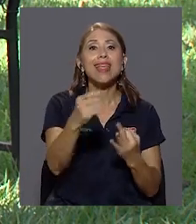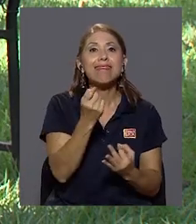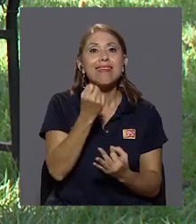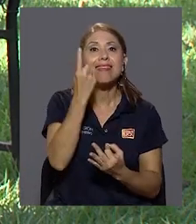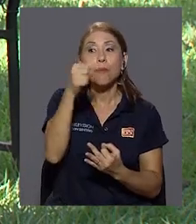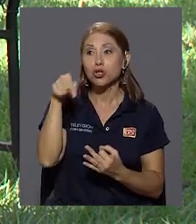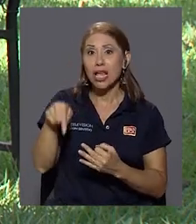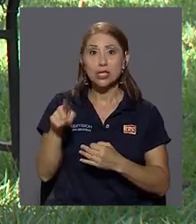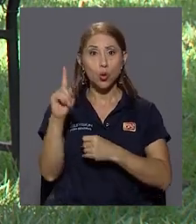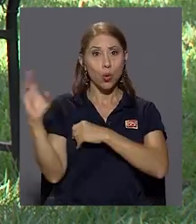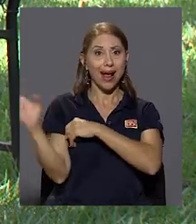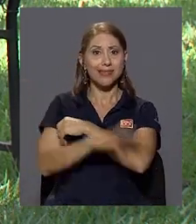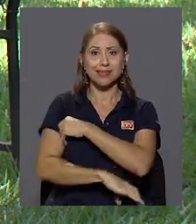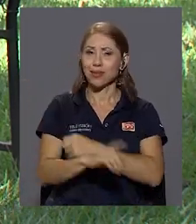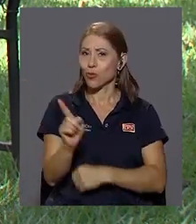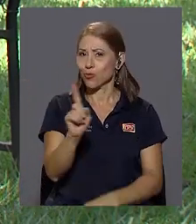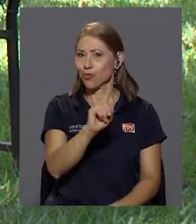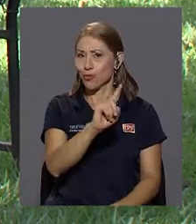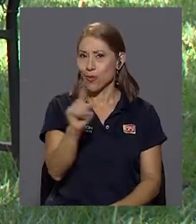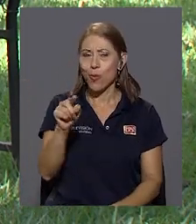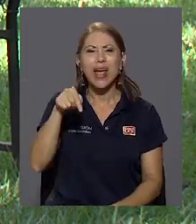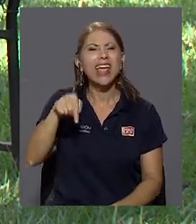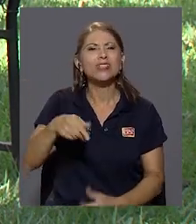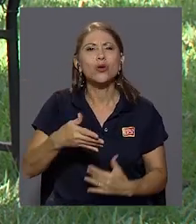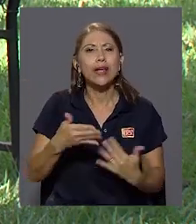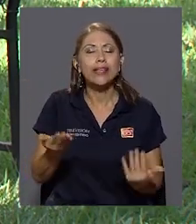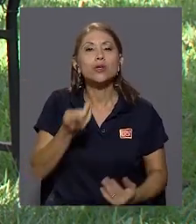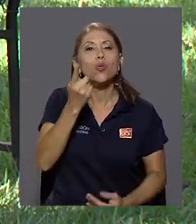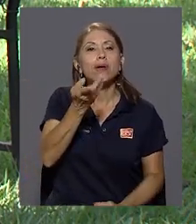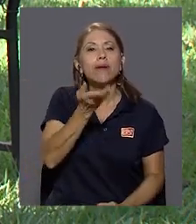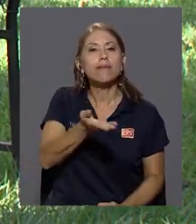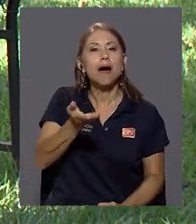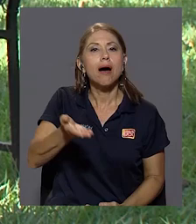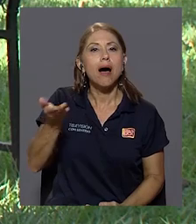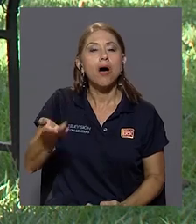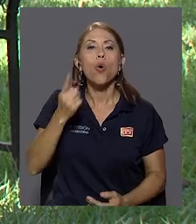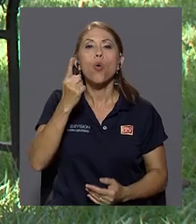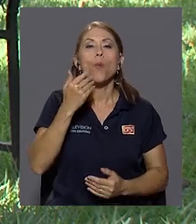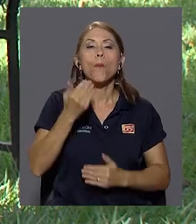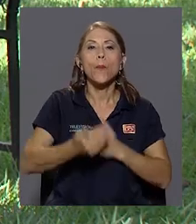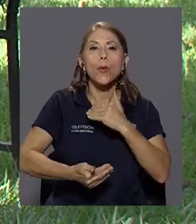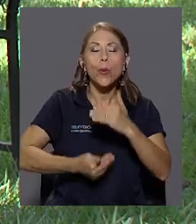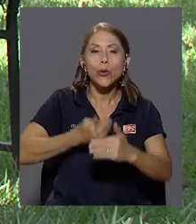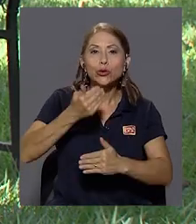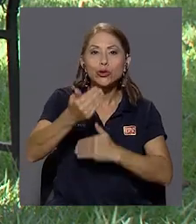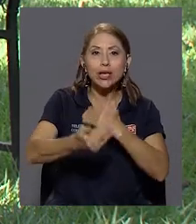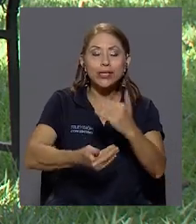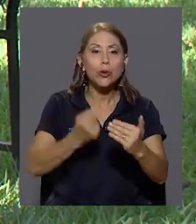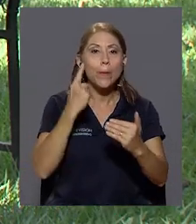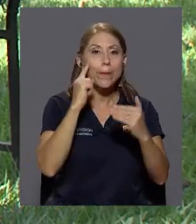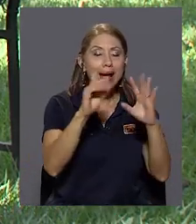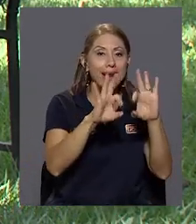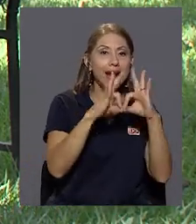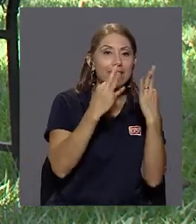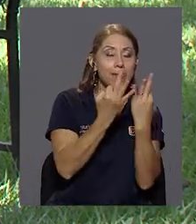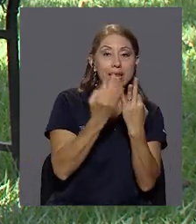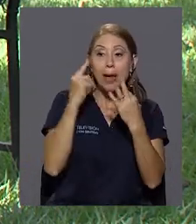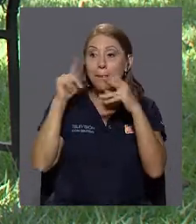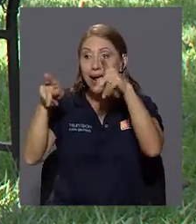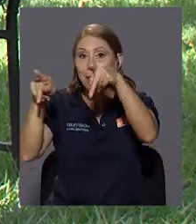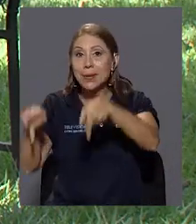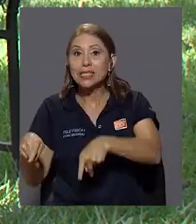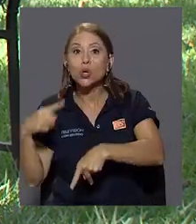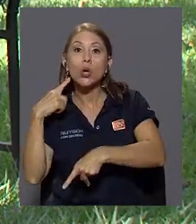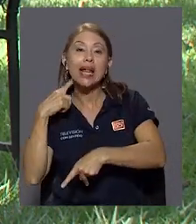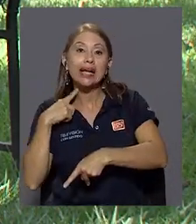tengamos claro de que esto no es un castigo, esto es una herramienta, es un proceso que se está brindando tanto a la familia como